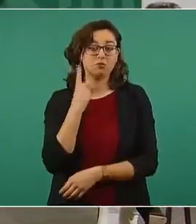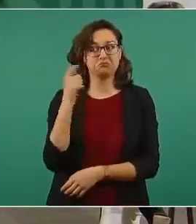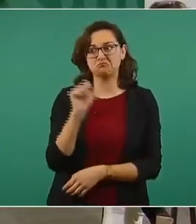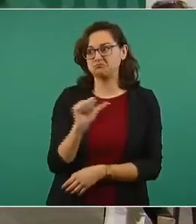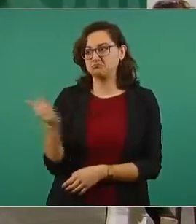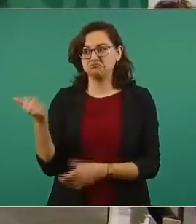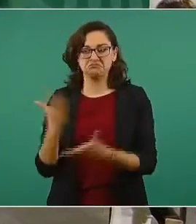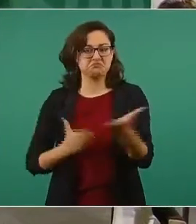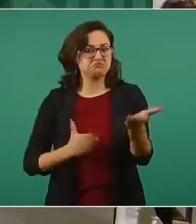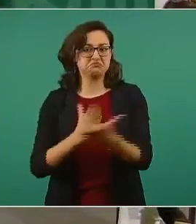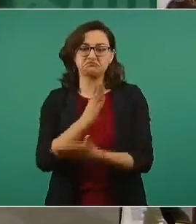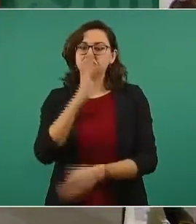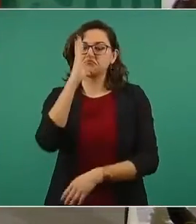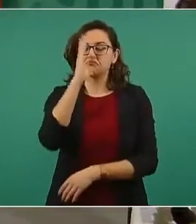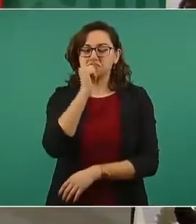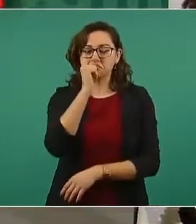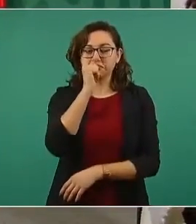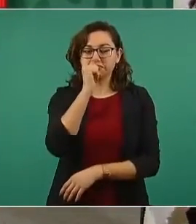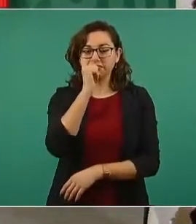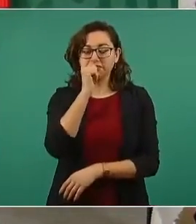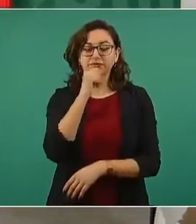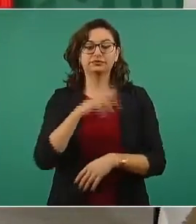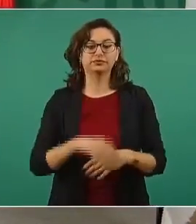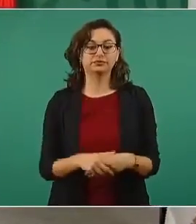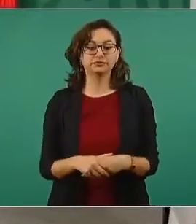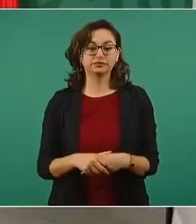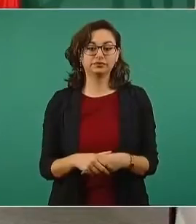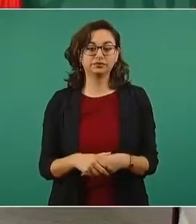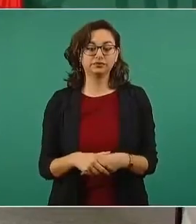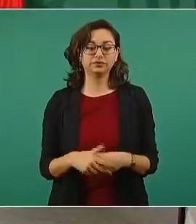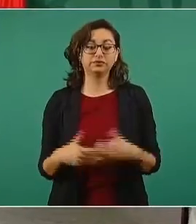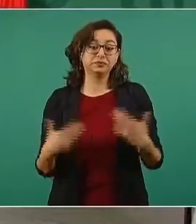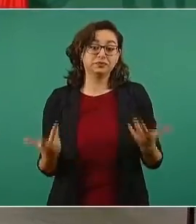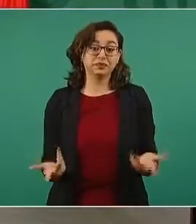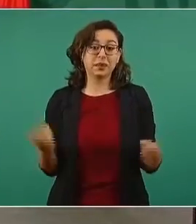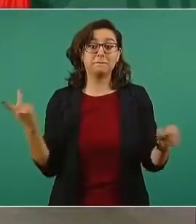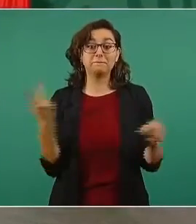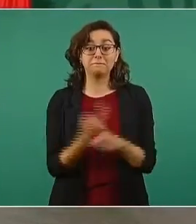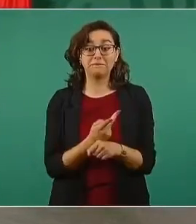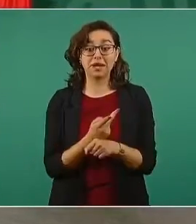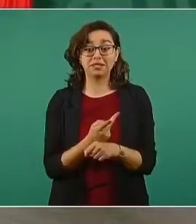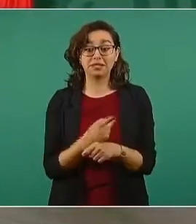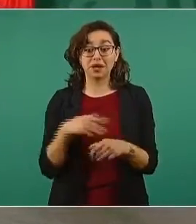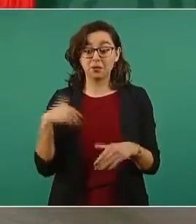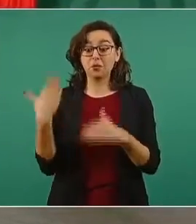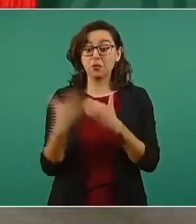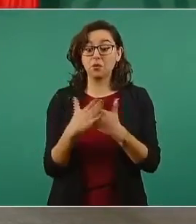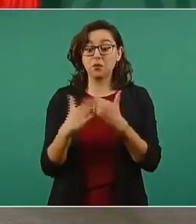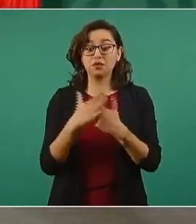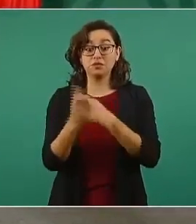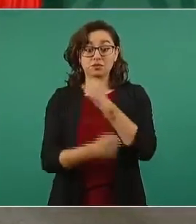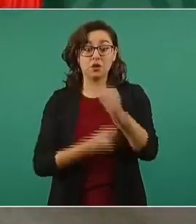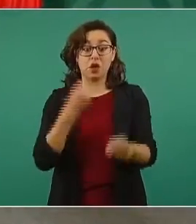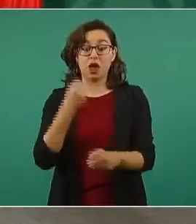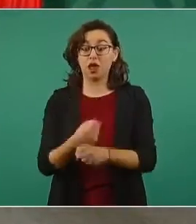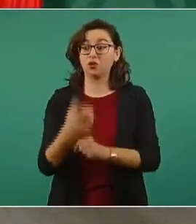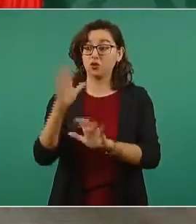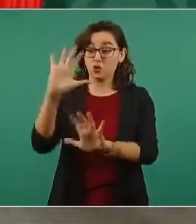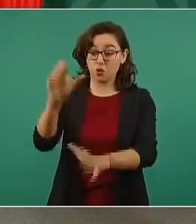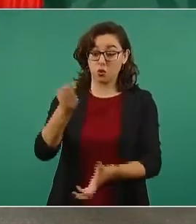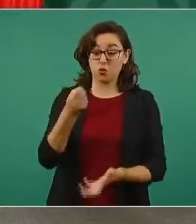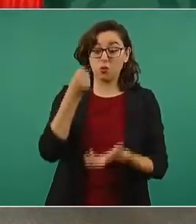Y no quieren que el presupuesto se destine